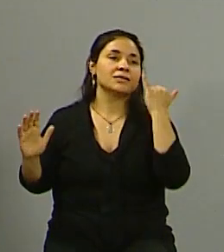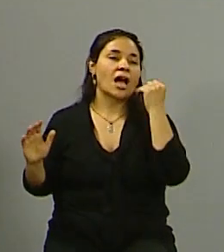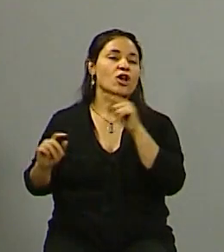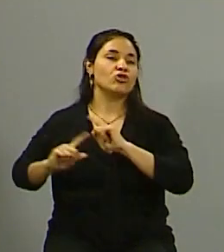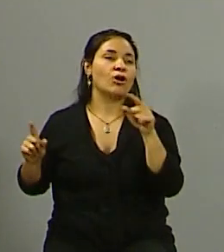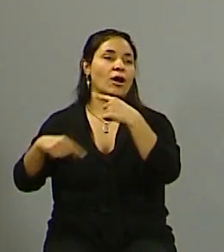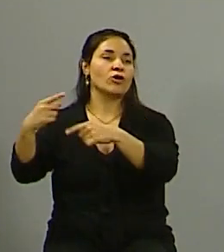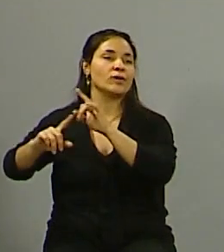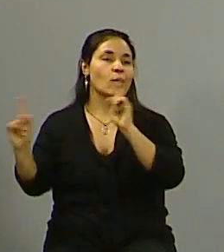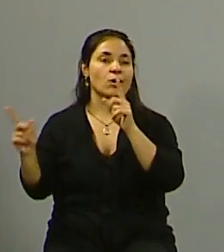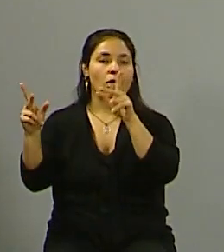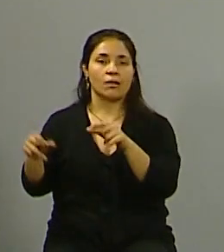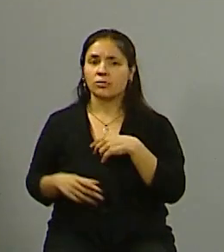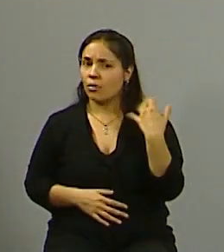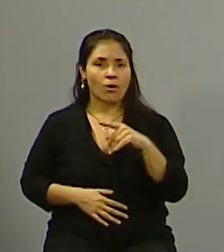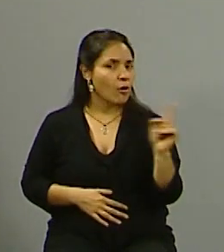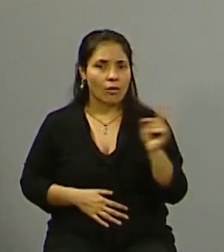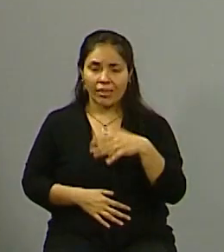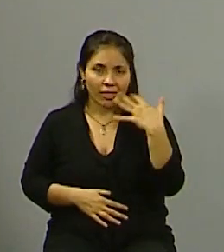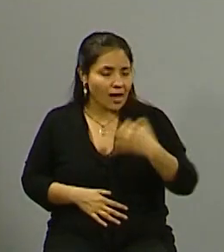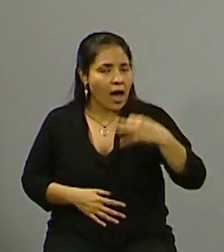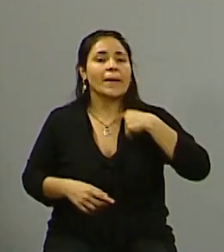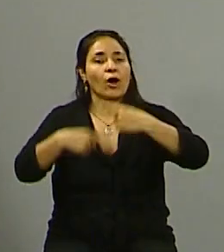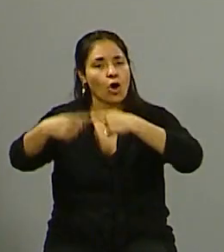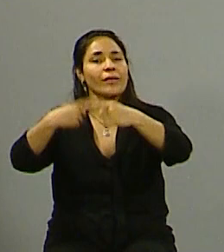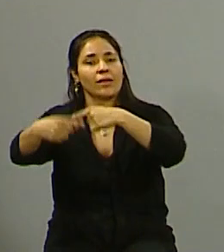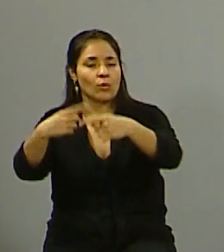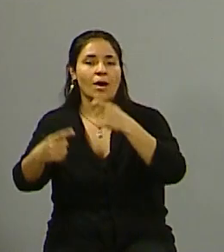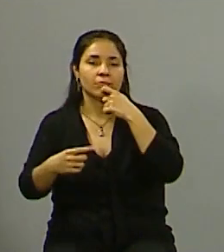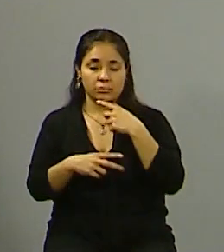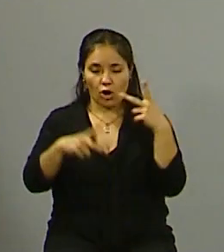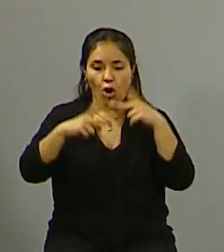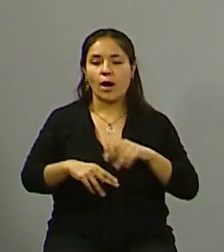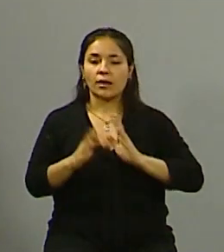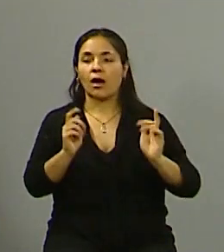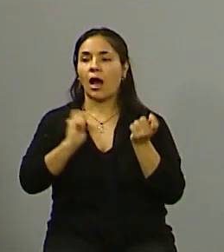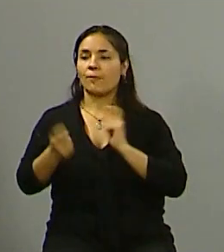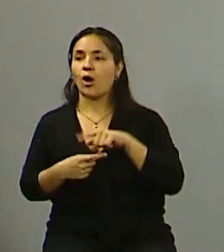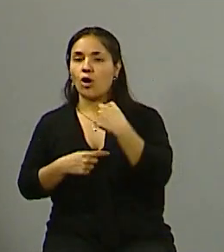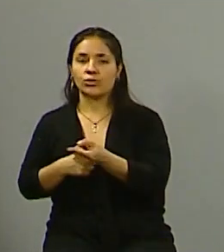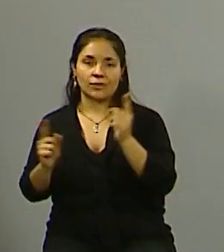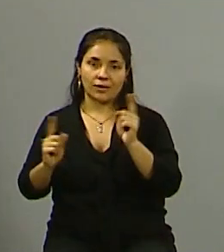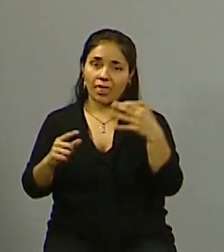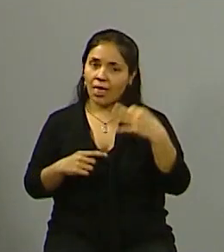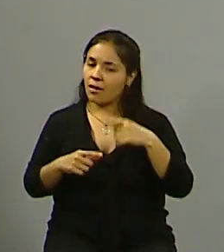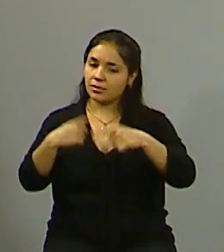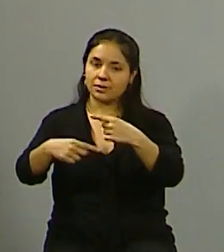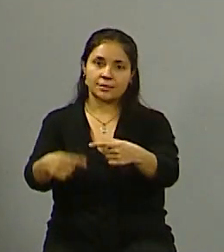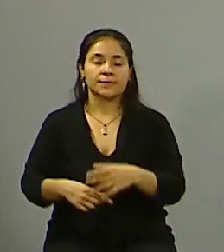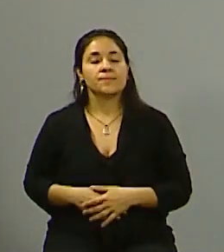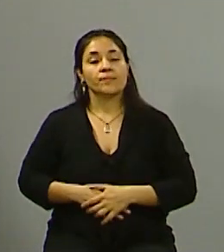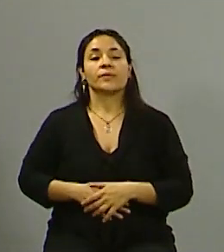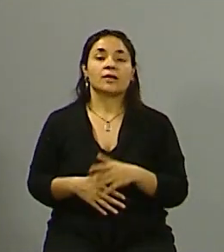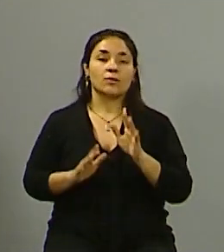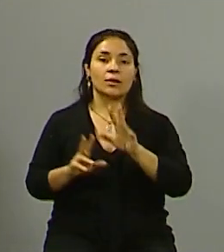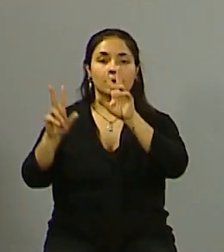tenemos que continuar y terminar esa tarea parte del proceso, no es de la noche a la mañana. Sin duda. Diego, me tengo que ir a la pausa, pero enseguida vamos a hablar también de